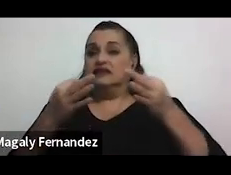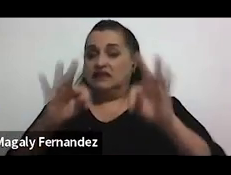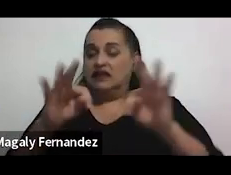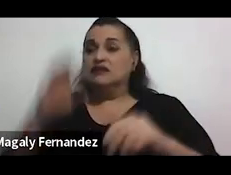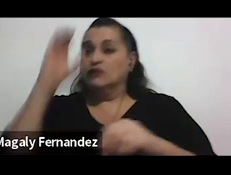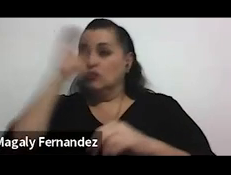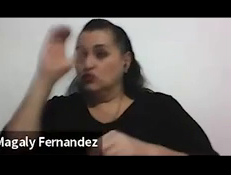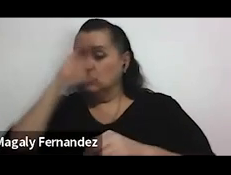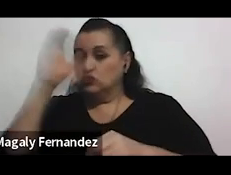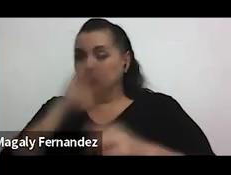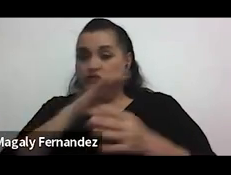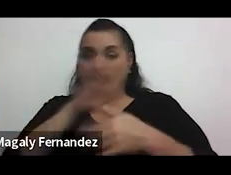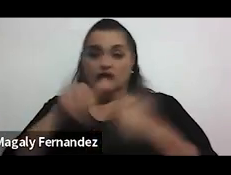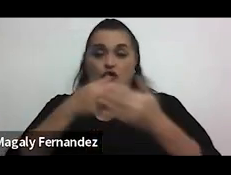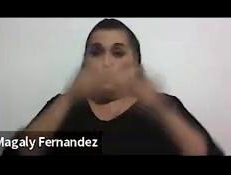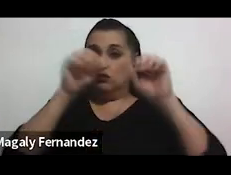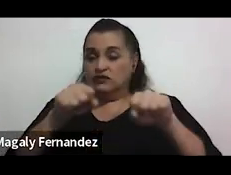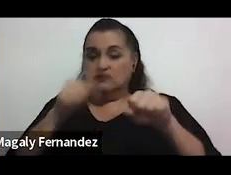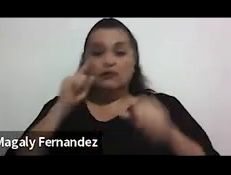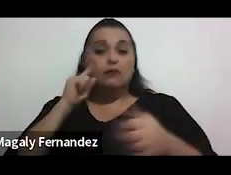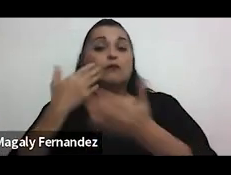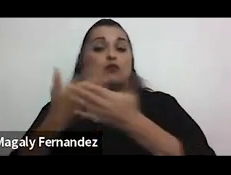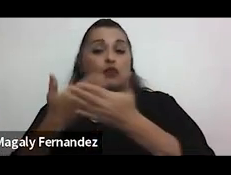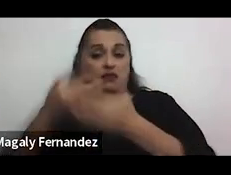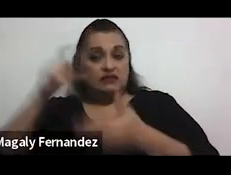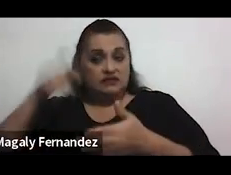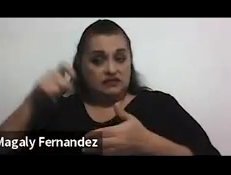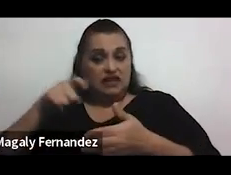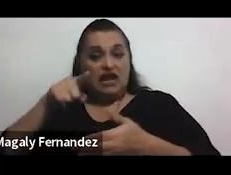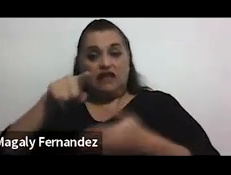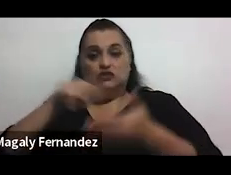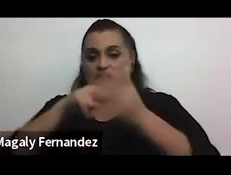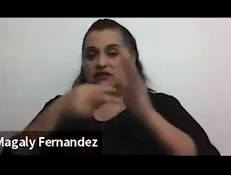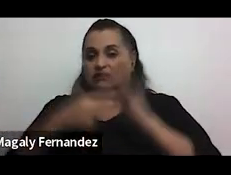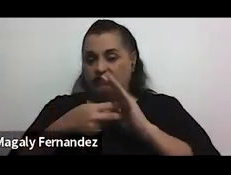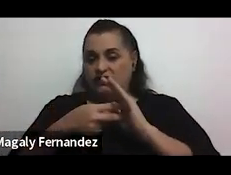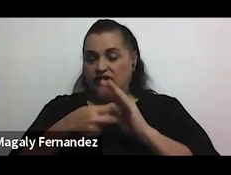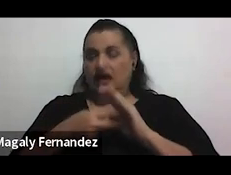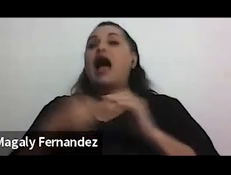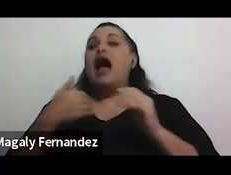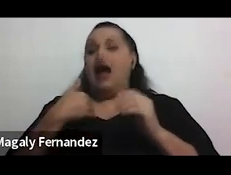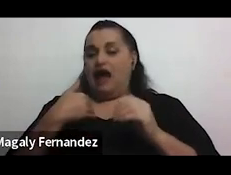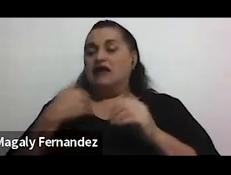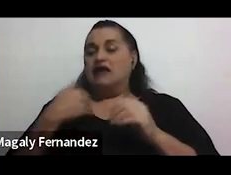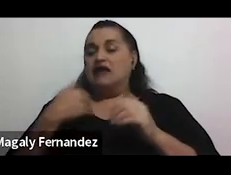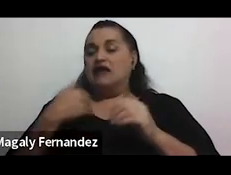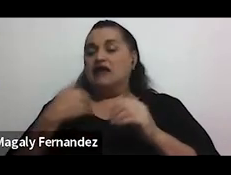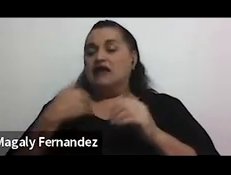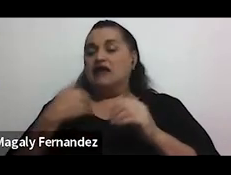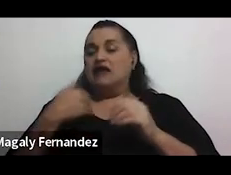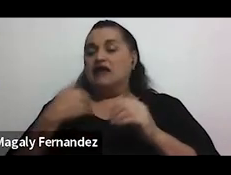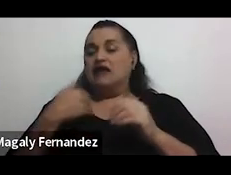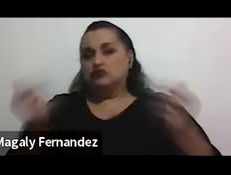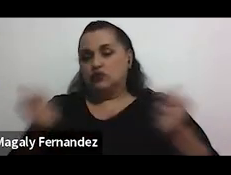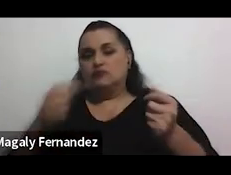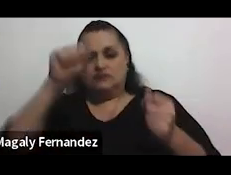en la medida de lo posible las pruebas necesarias hacen que de alguna otra manera hay casos que si se resuelven a favor de la